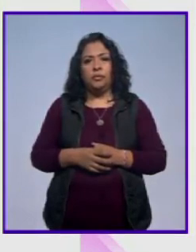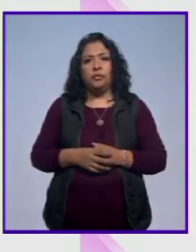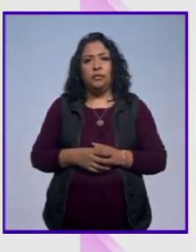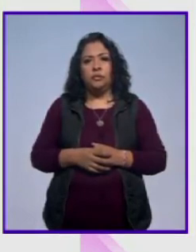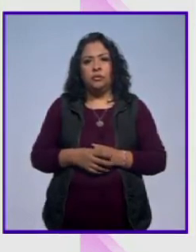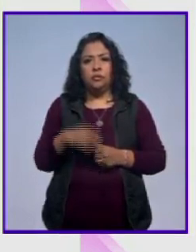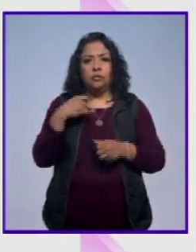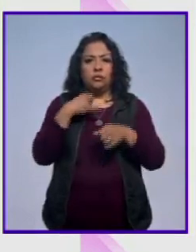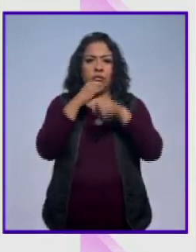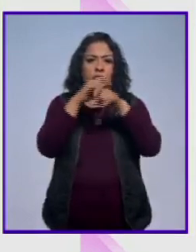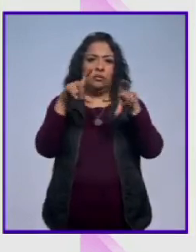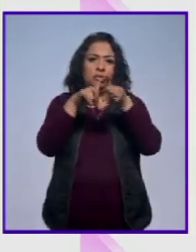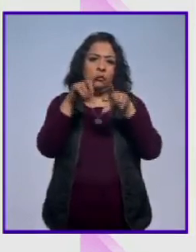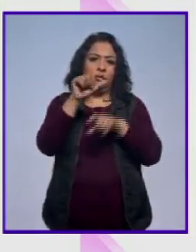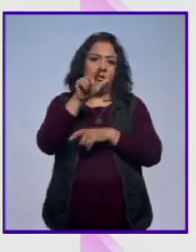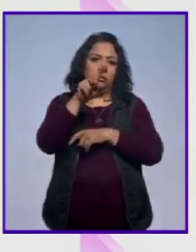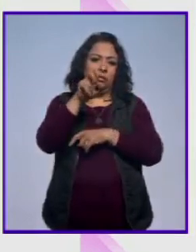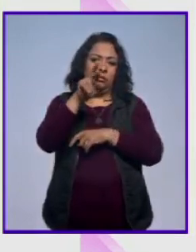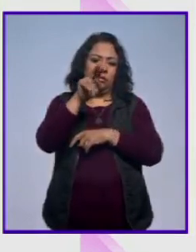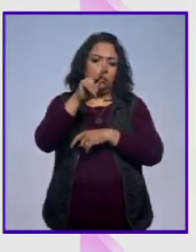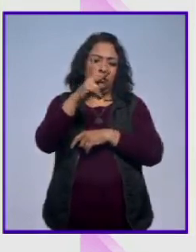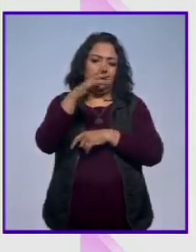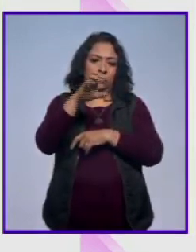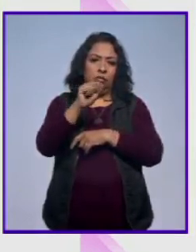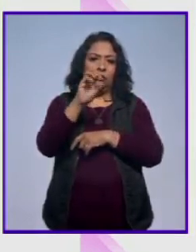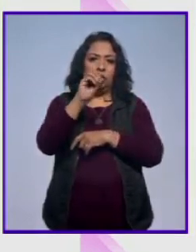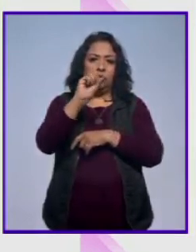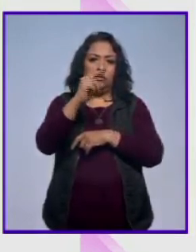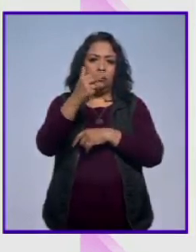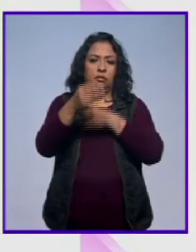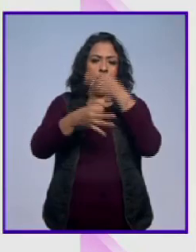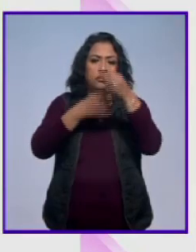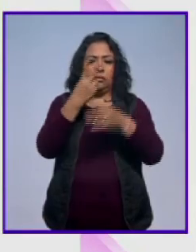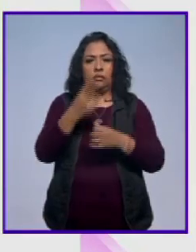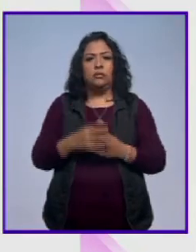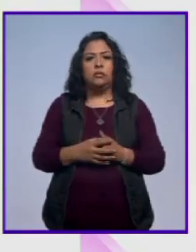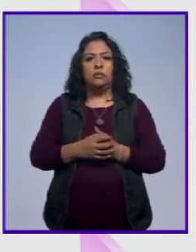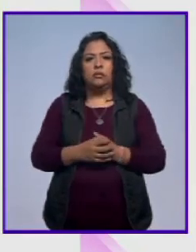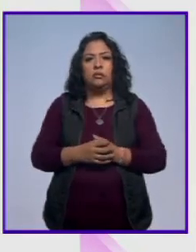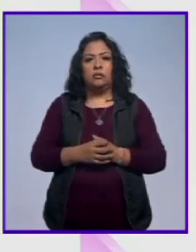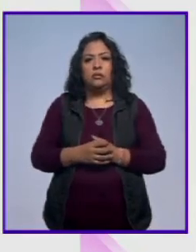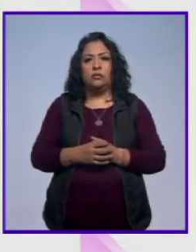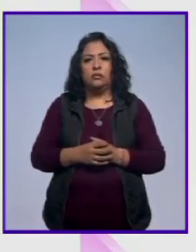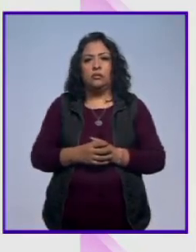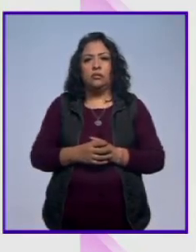con información y texto de salvador perches galván óscar elguera noticias 22